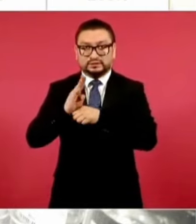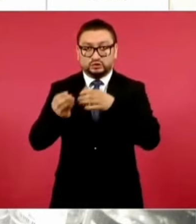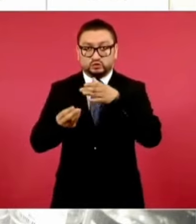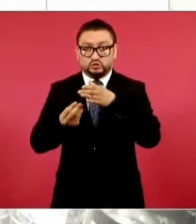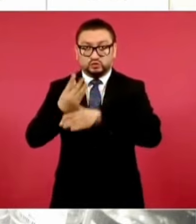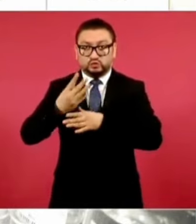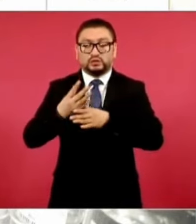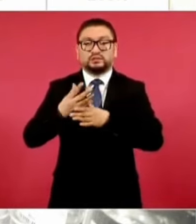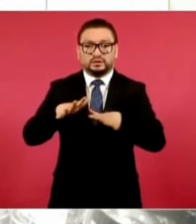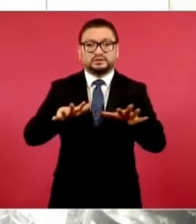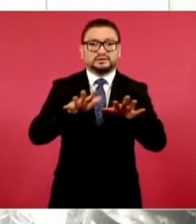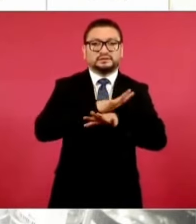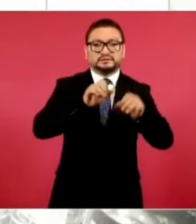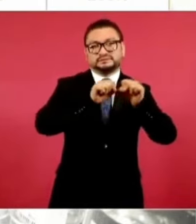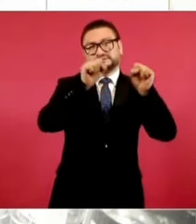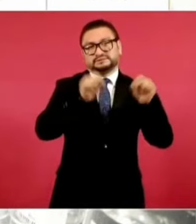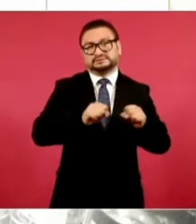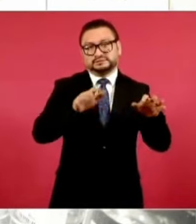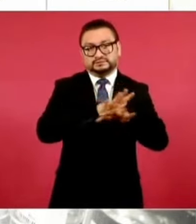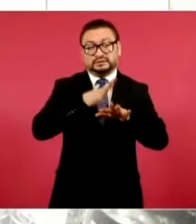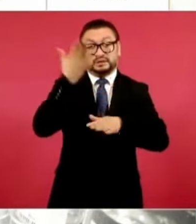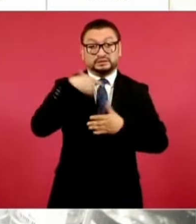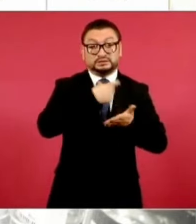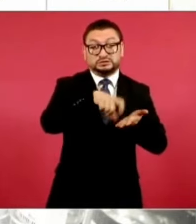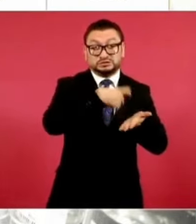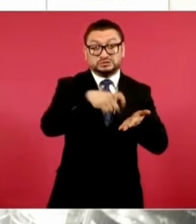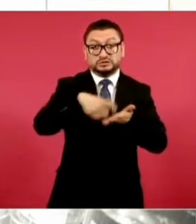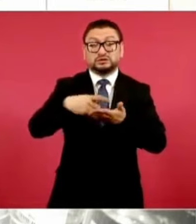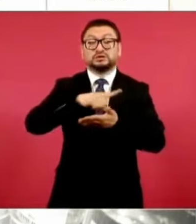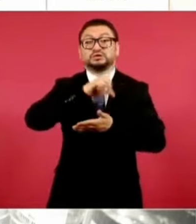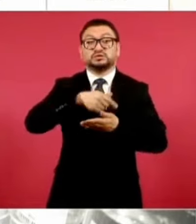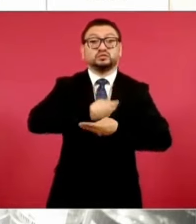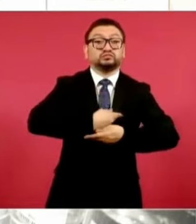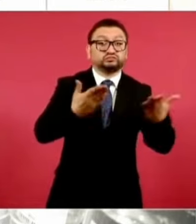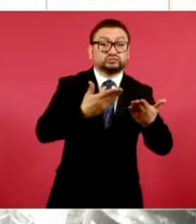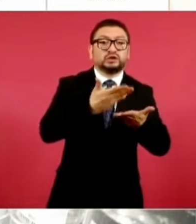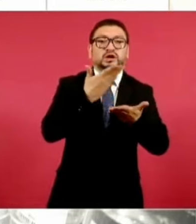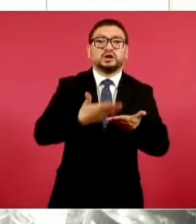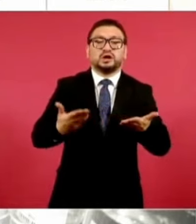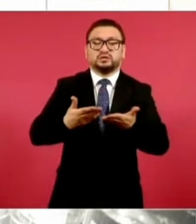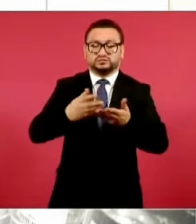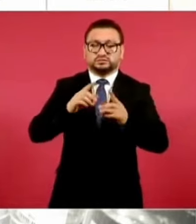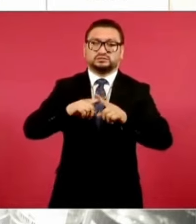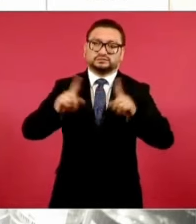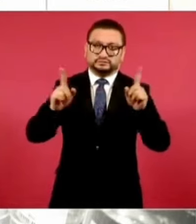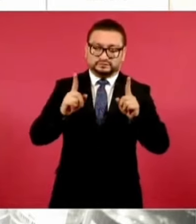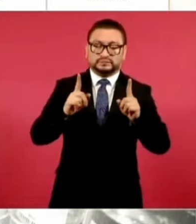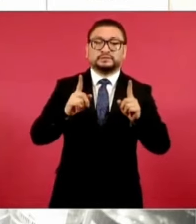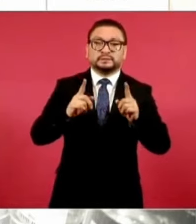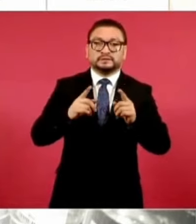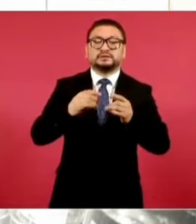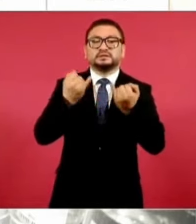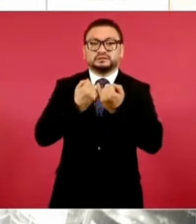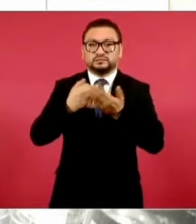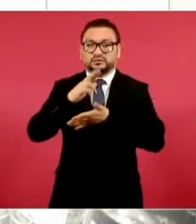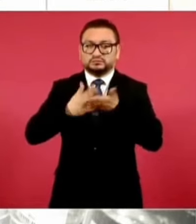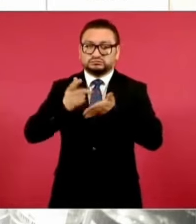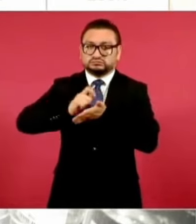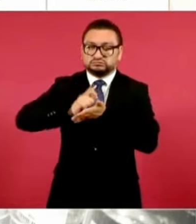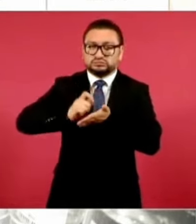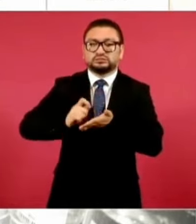el sistema como antes, no sólo se compraban, sino se distribuían y ahora se recetan los medicamentos.